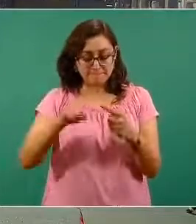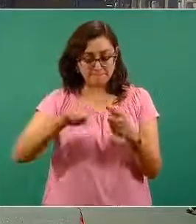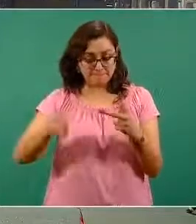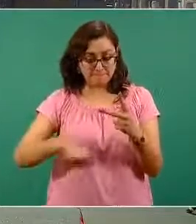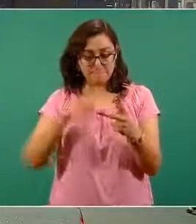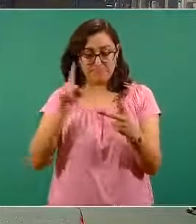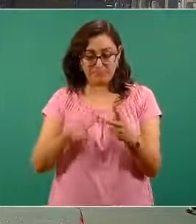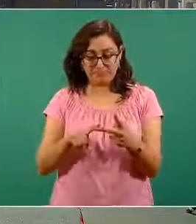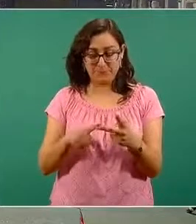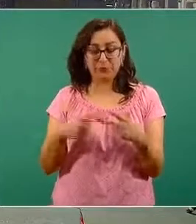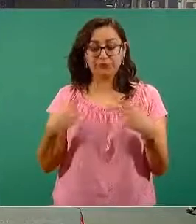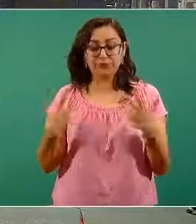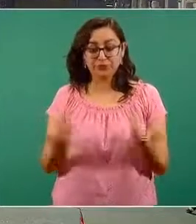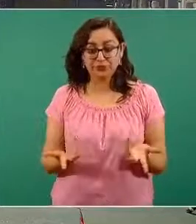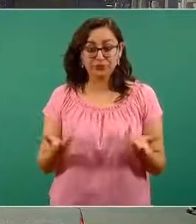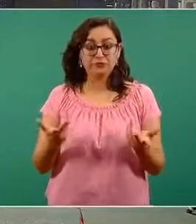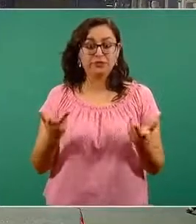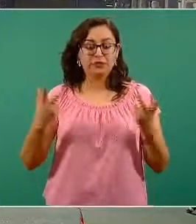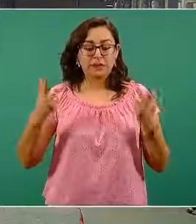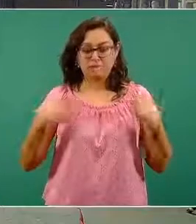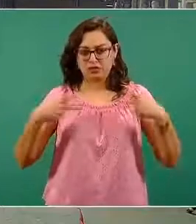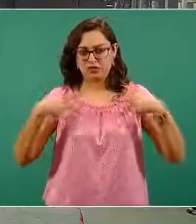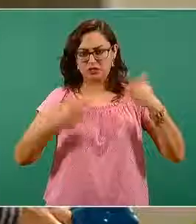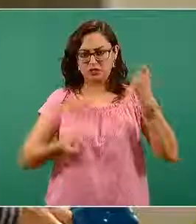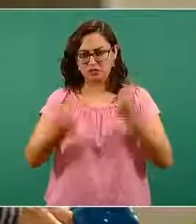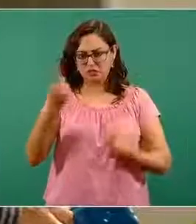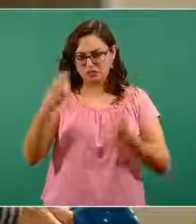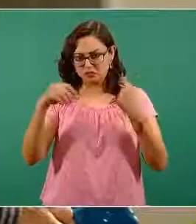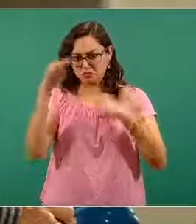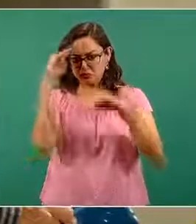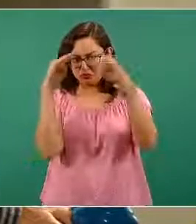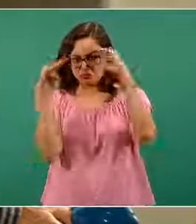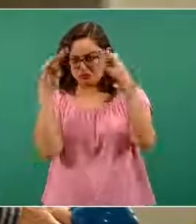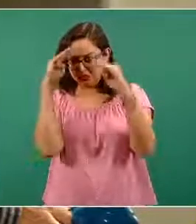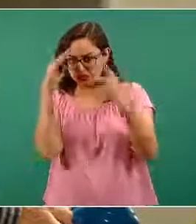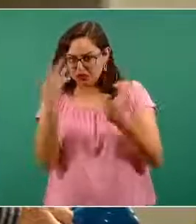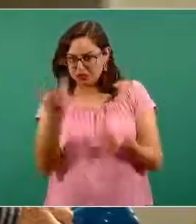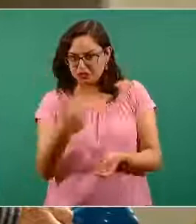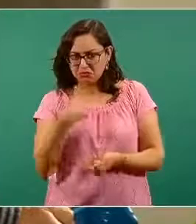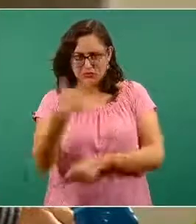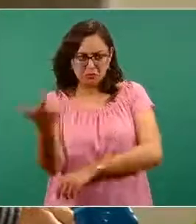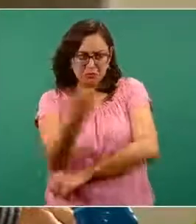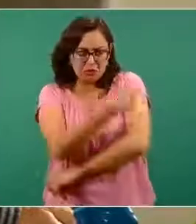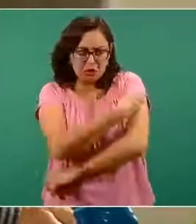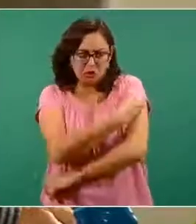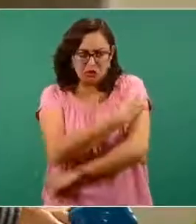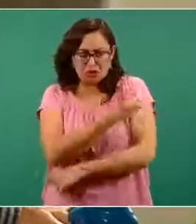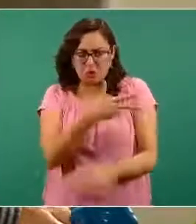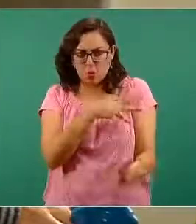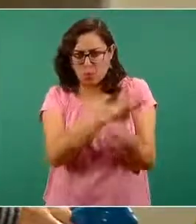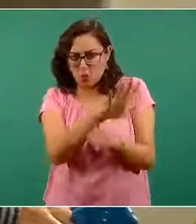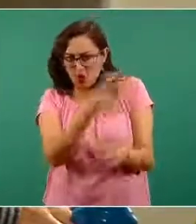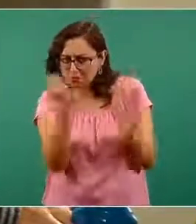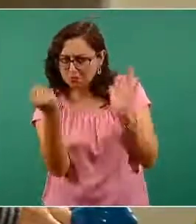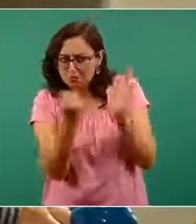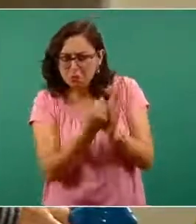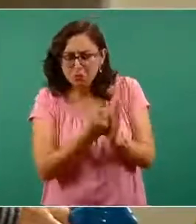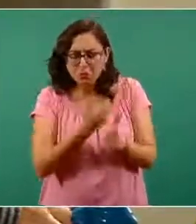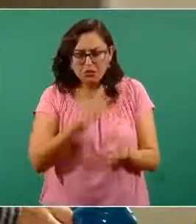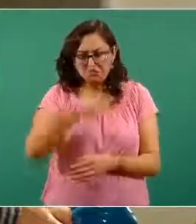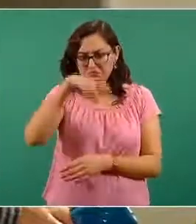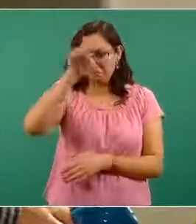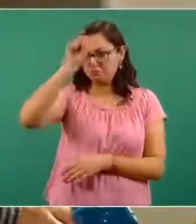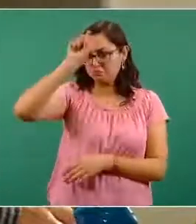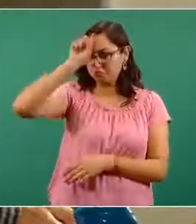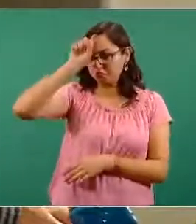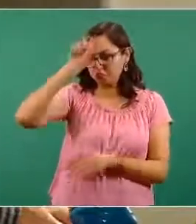dan un papelito en el que diga qué vacuna le pusieron o ni siquiera les llegan a mostrar, digamos, el frasquito con la vacuna, no saben